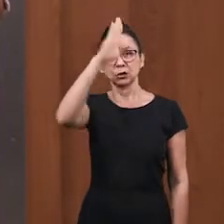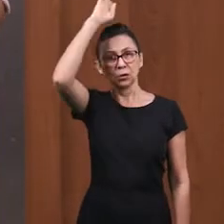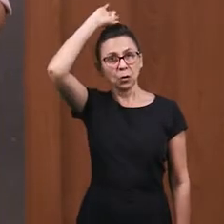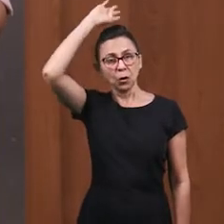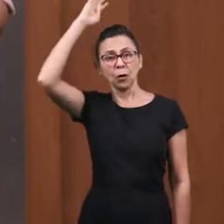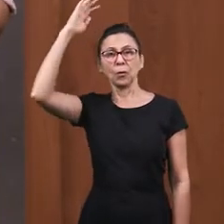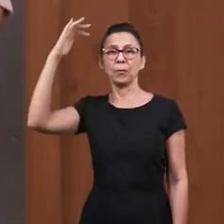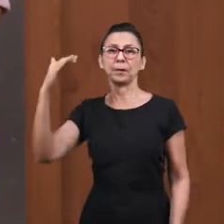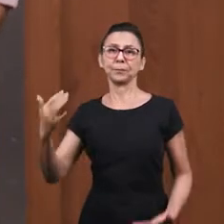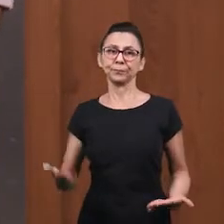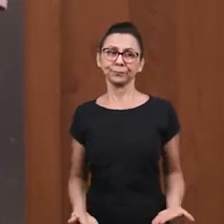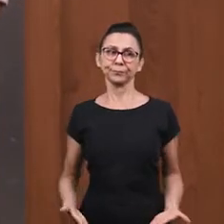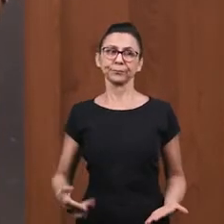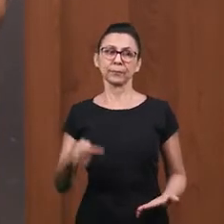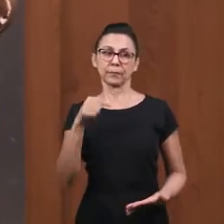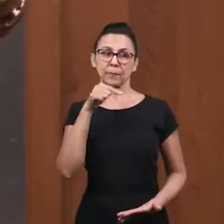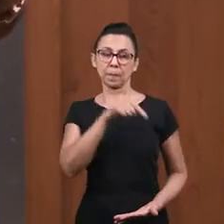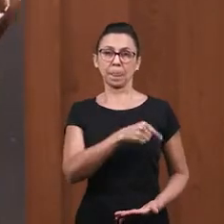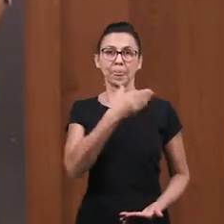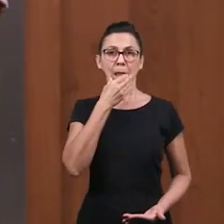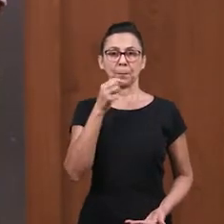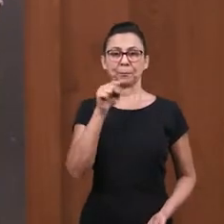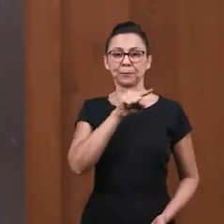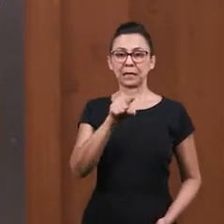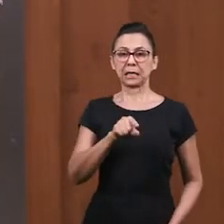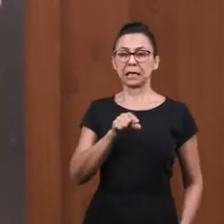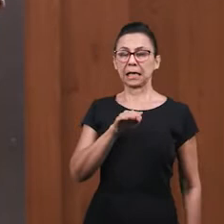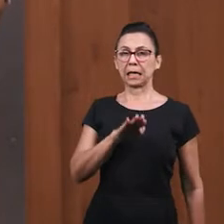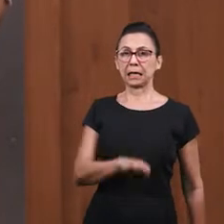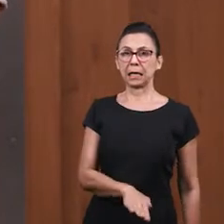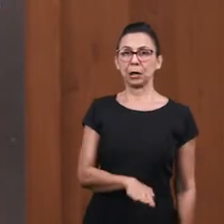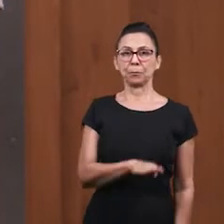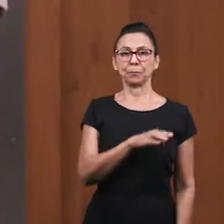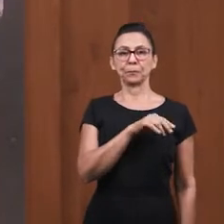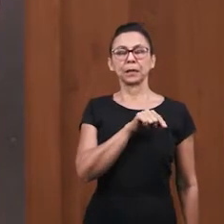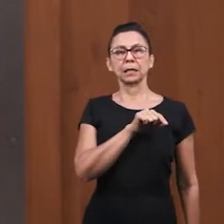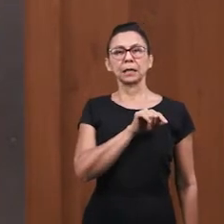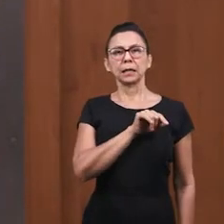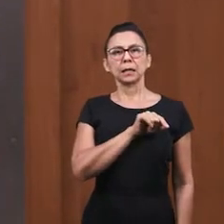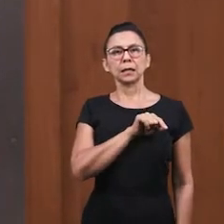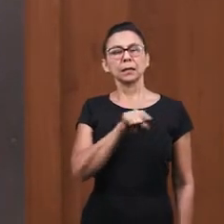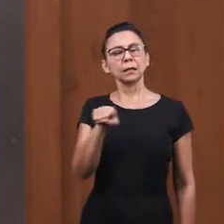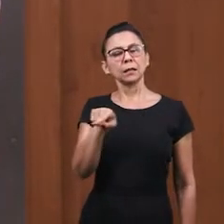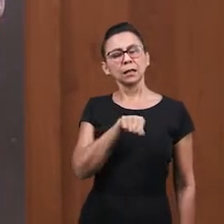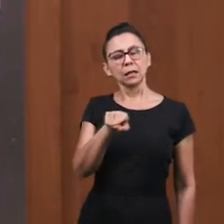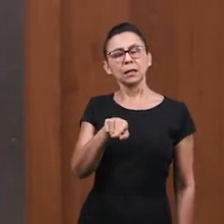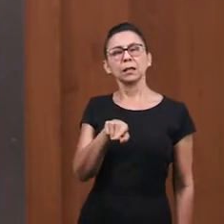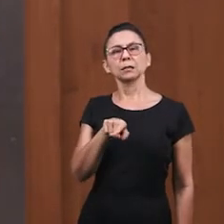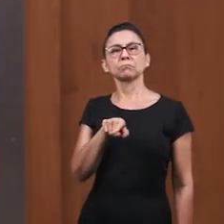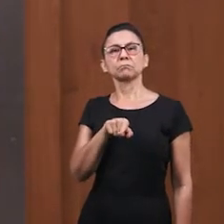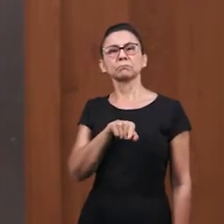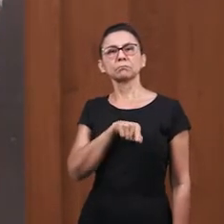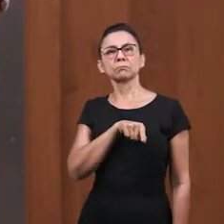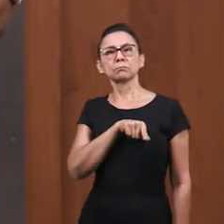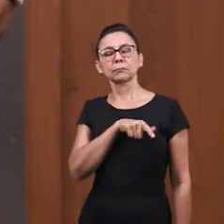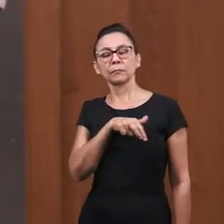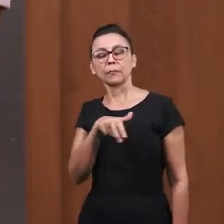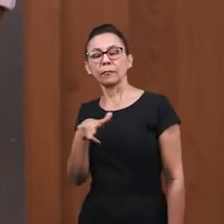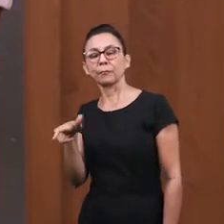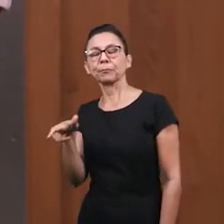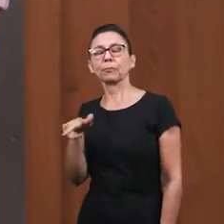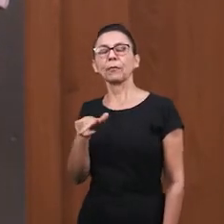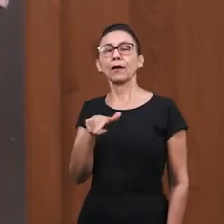los propios israelitas Que escogían ejercer esa profesión El recoger el